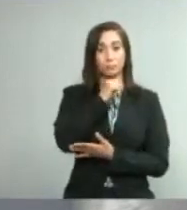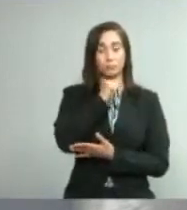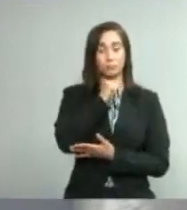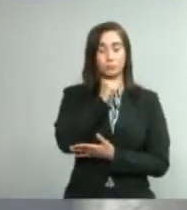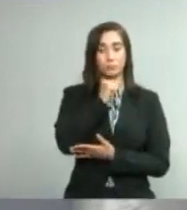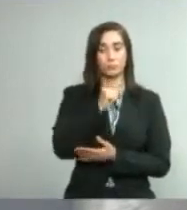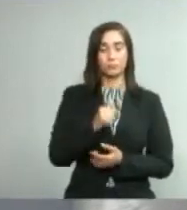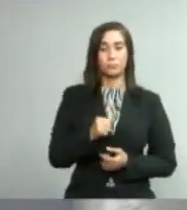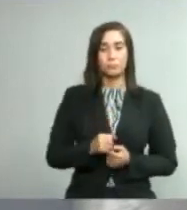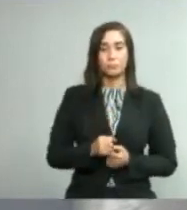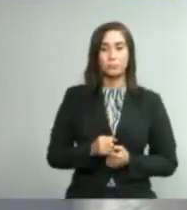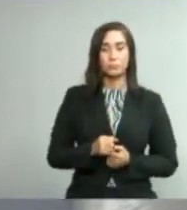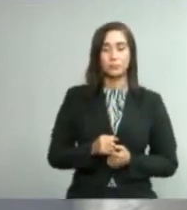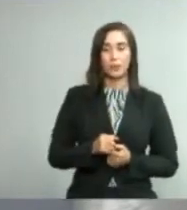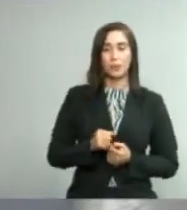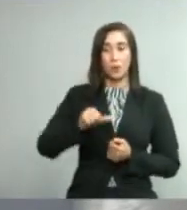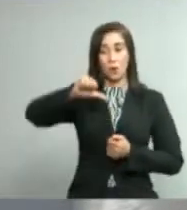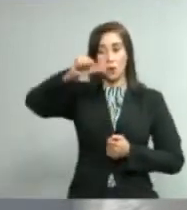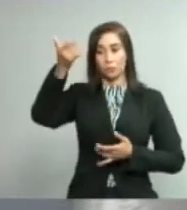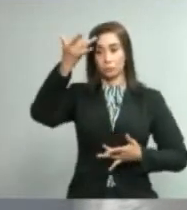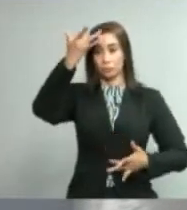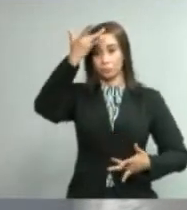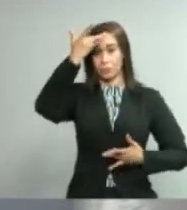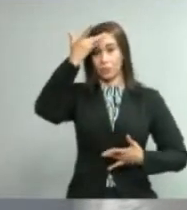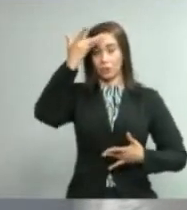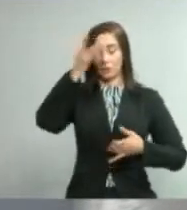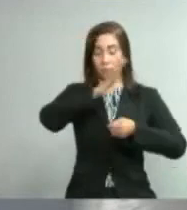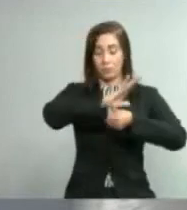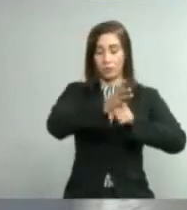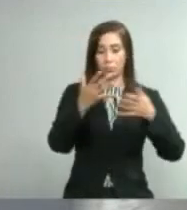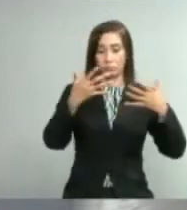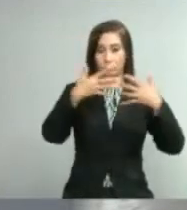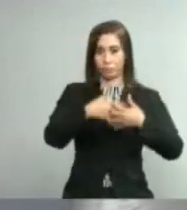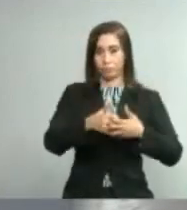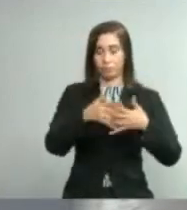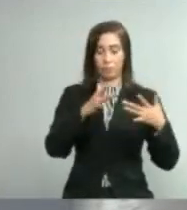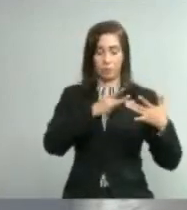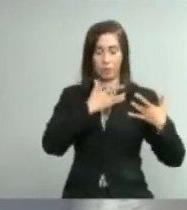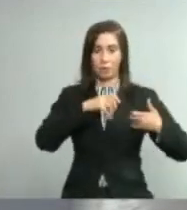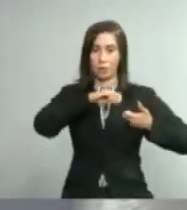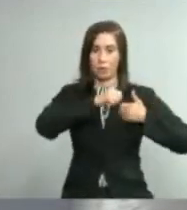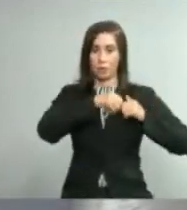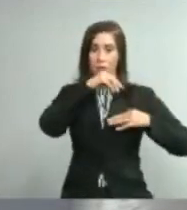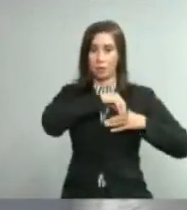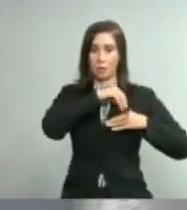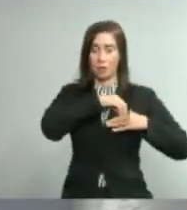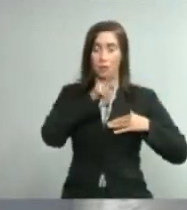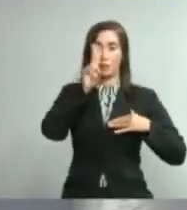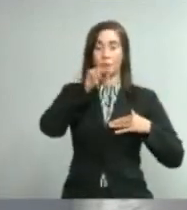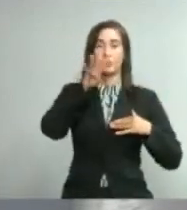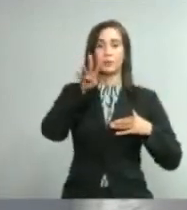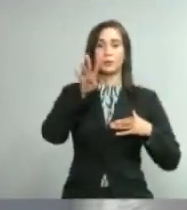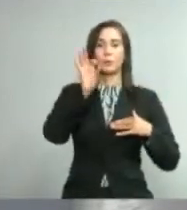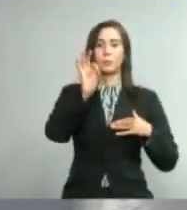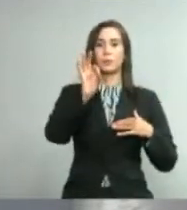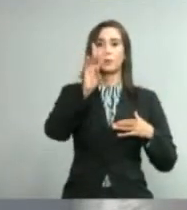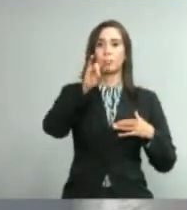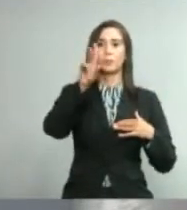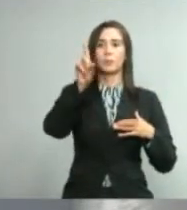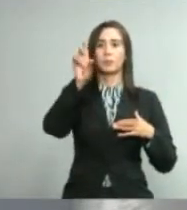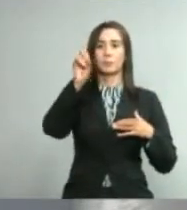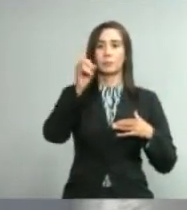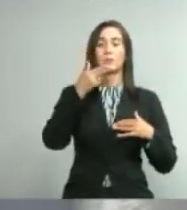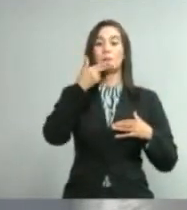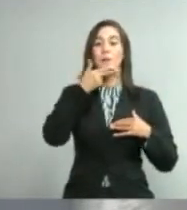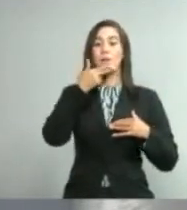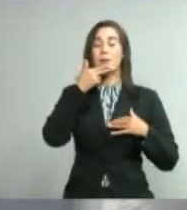Los antecedentes principales, hipertensión arterial, 24.21%, diabetes